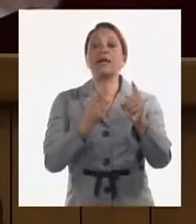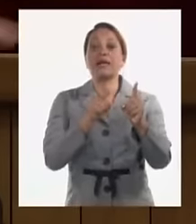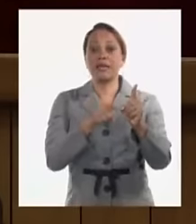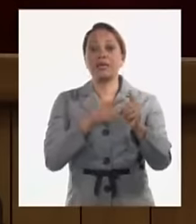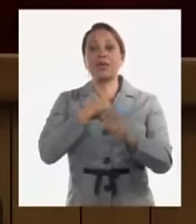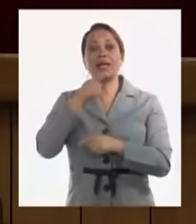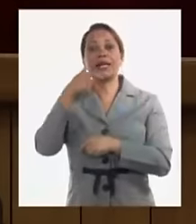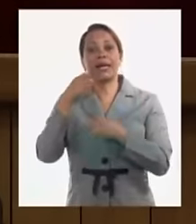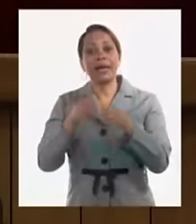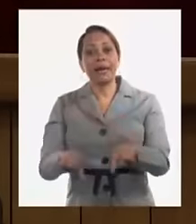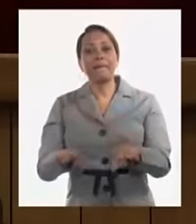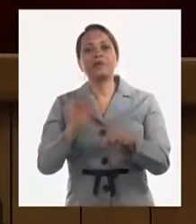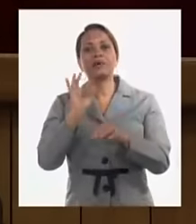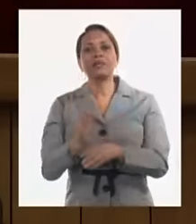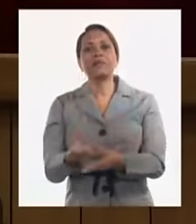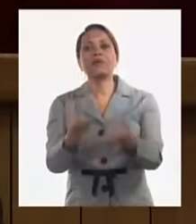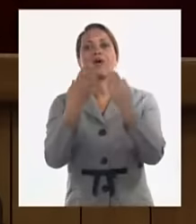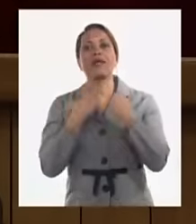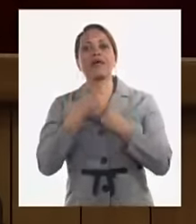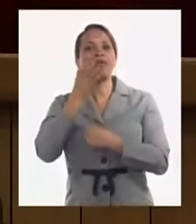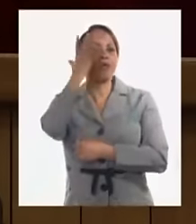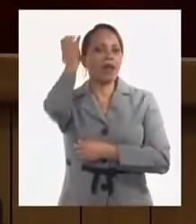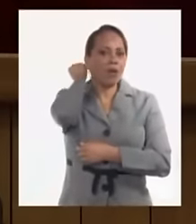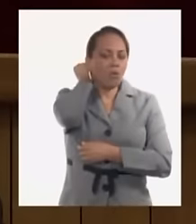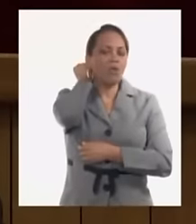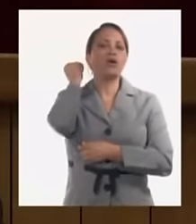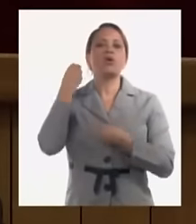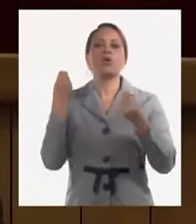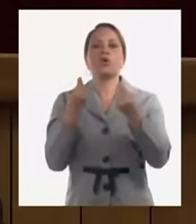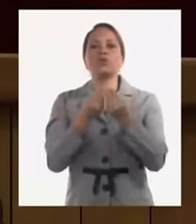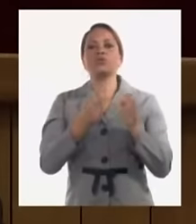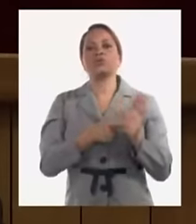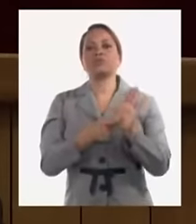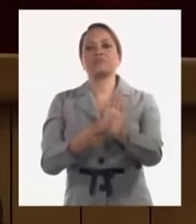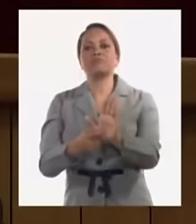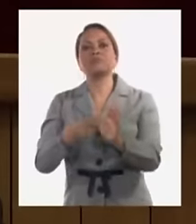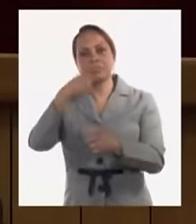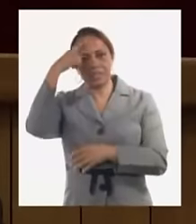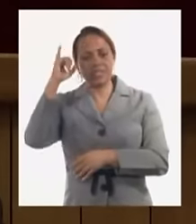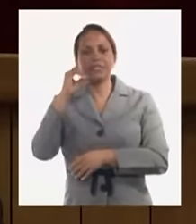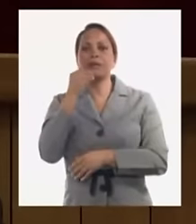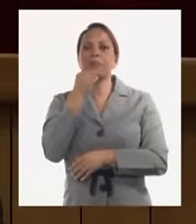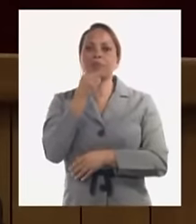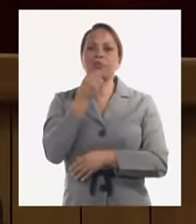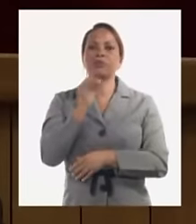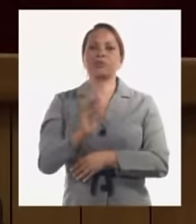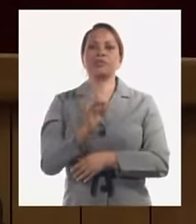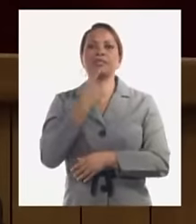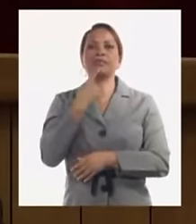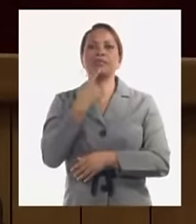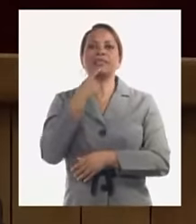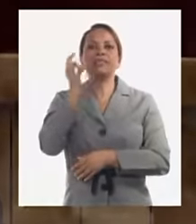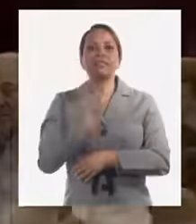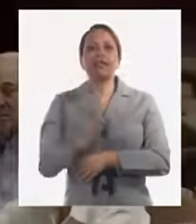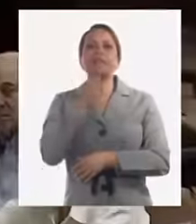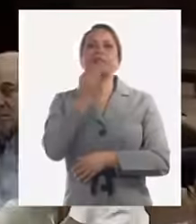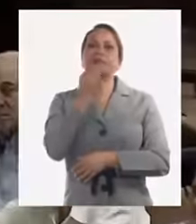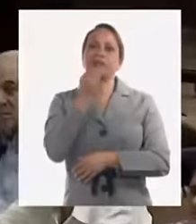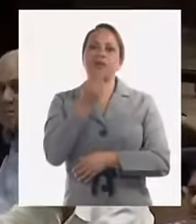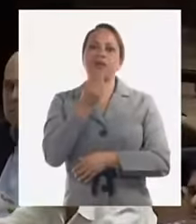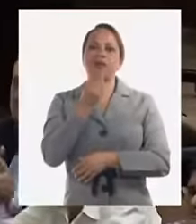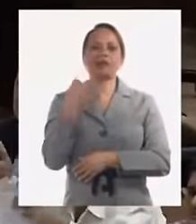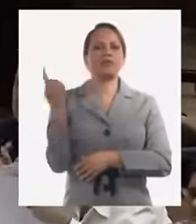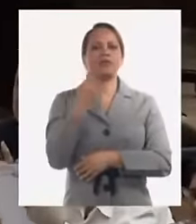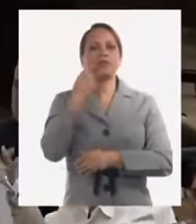ejemplo que siempre nos ha dado Raúl demostrar junto a todos que sí se pudo sí se puede y siempre se podrá y